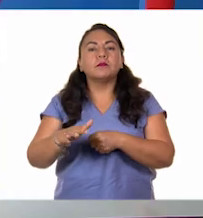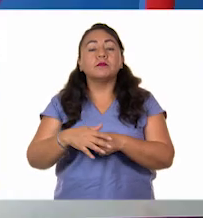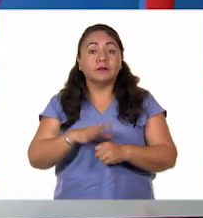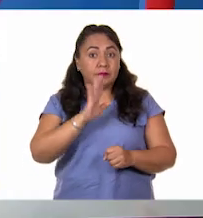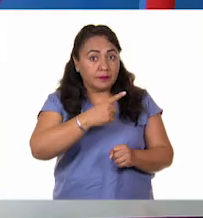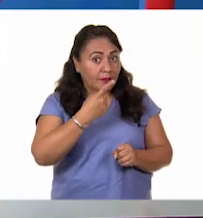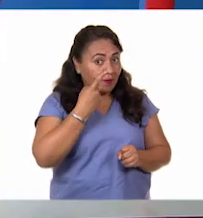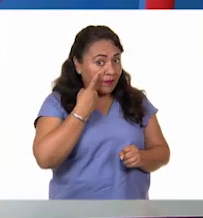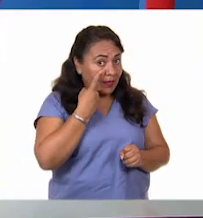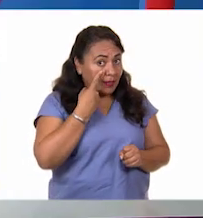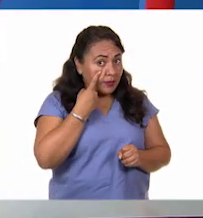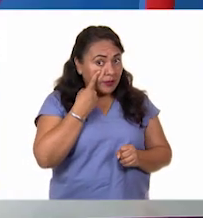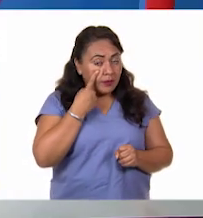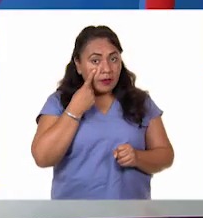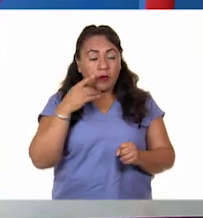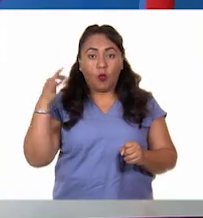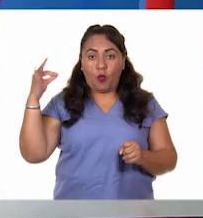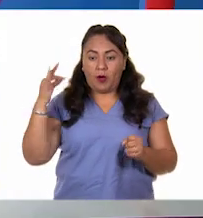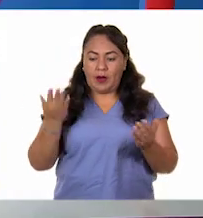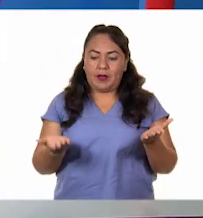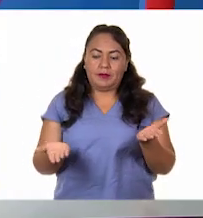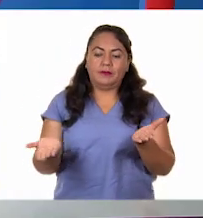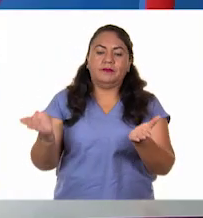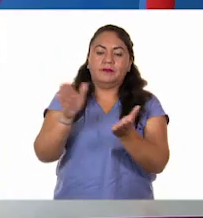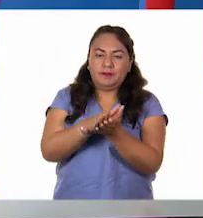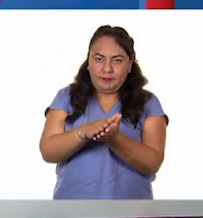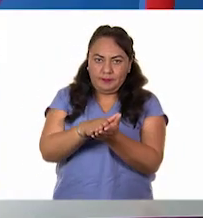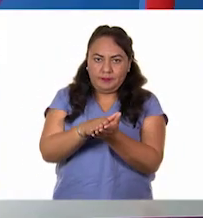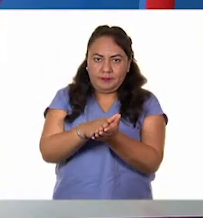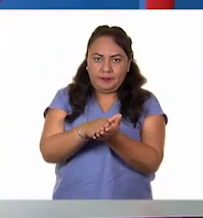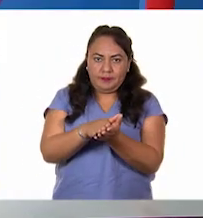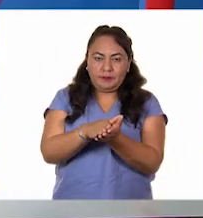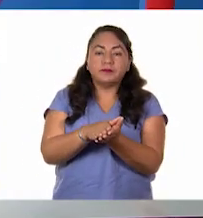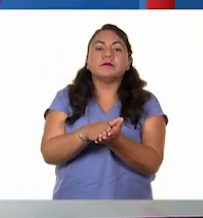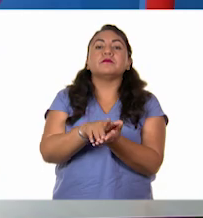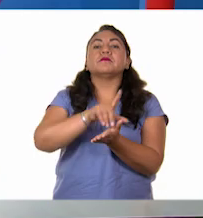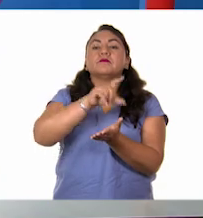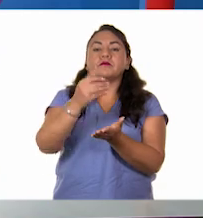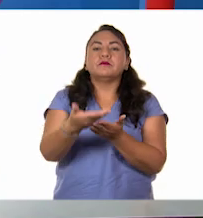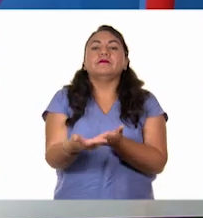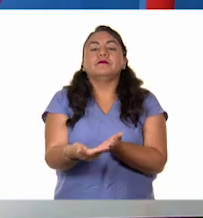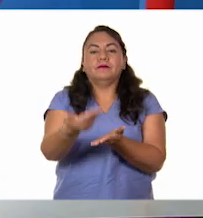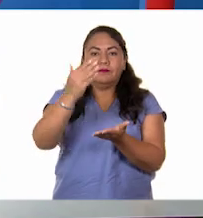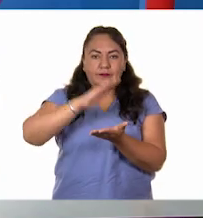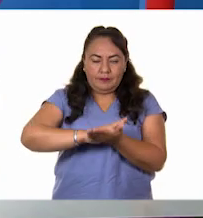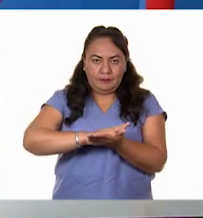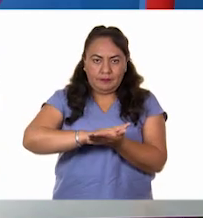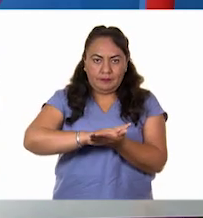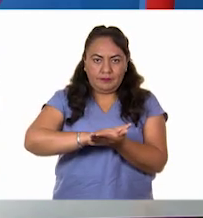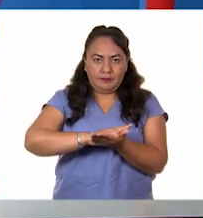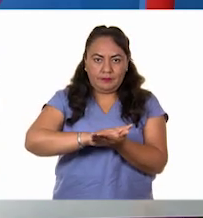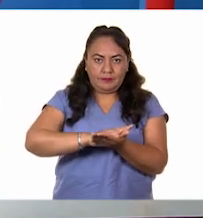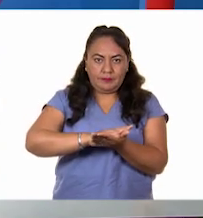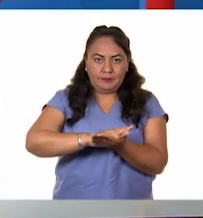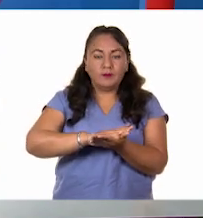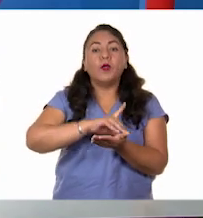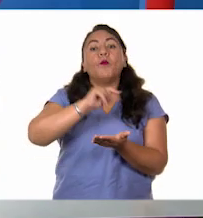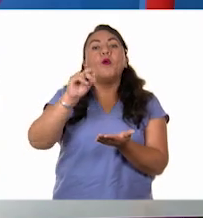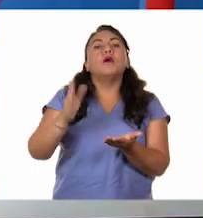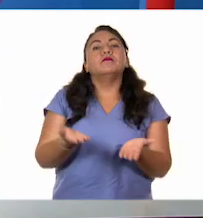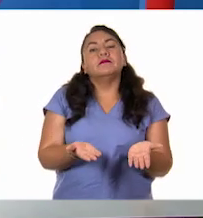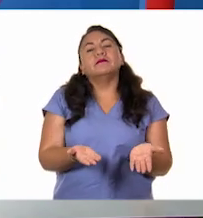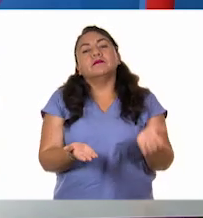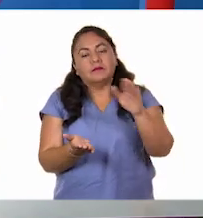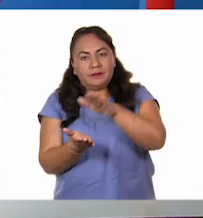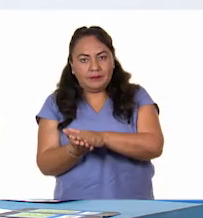bien el pendimento. Doblas la hoja a la mitad. Sí. Después la vuelves a doblar a la mitad. Y después